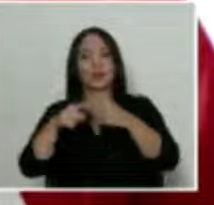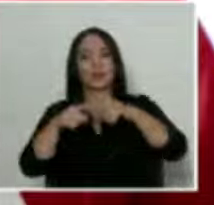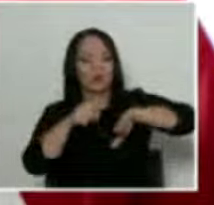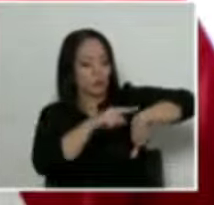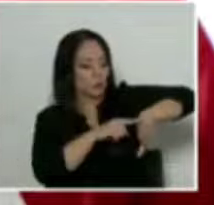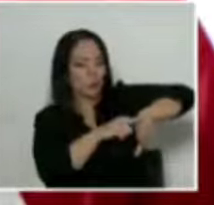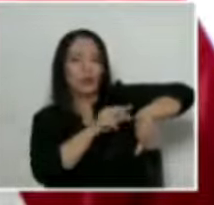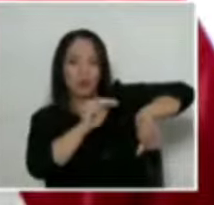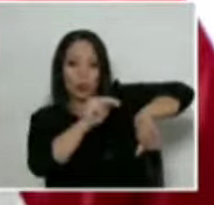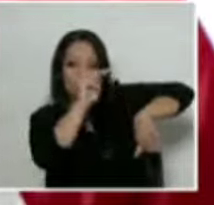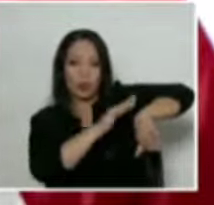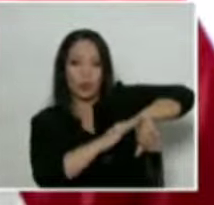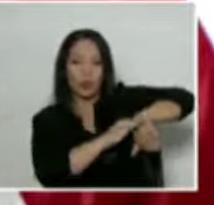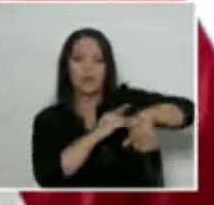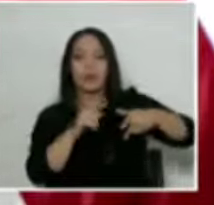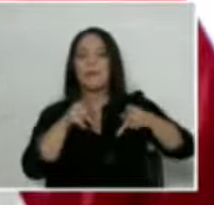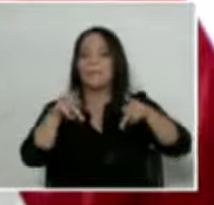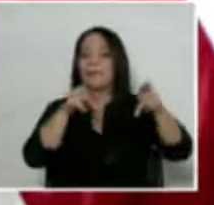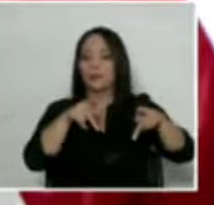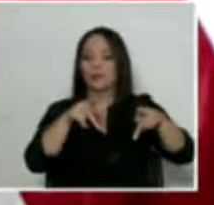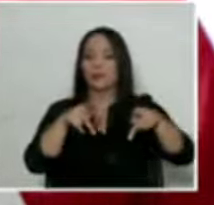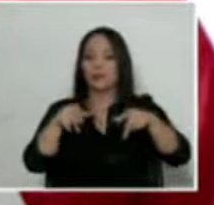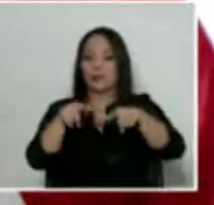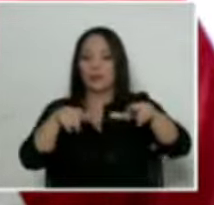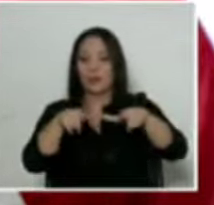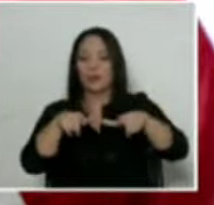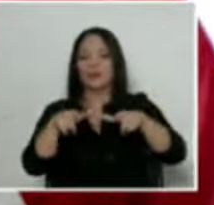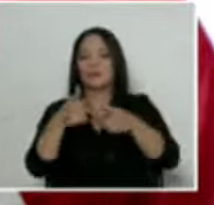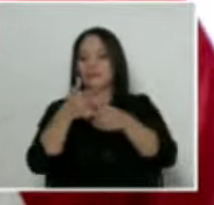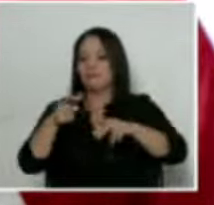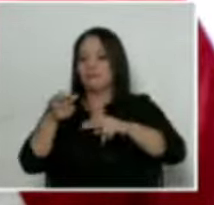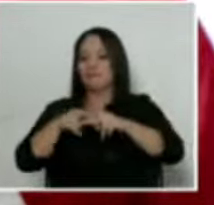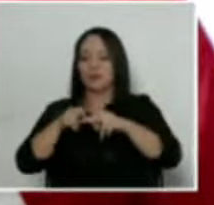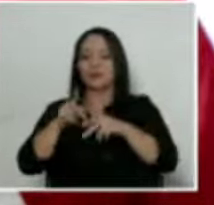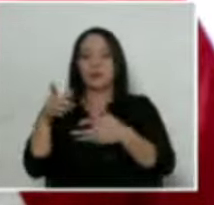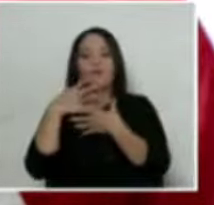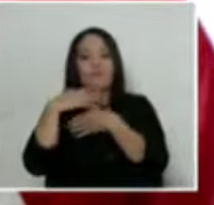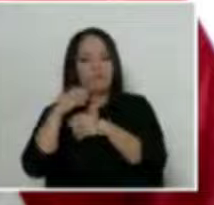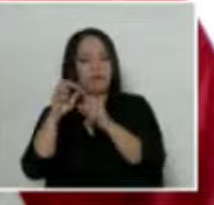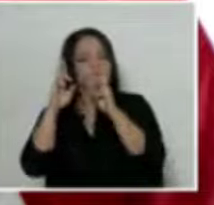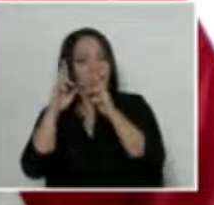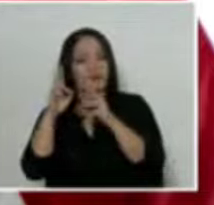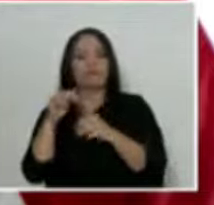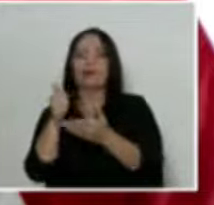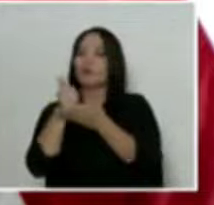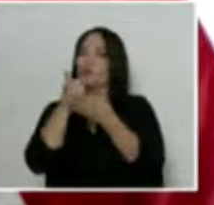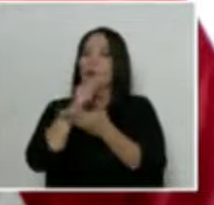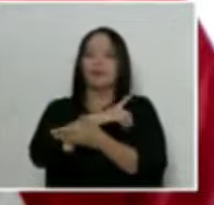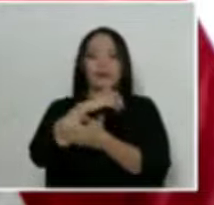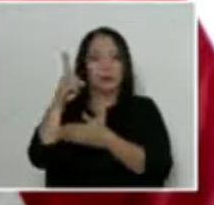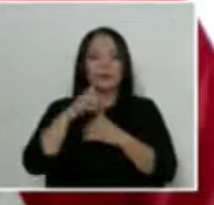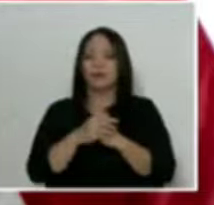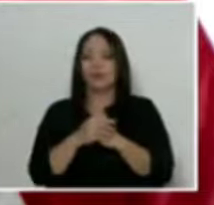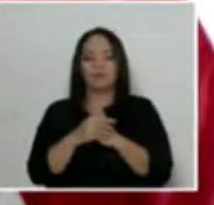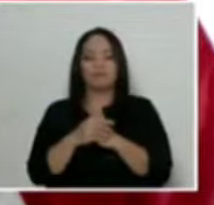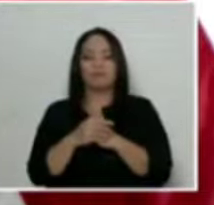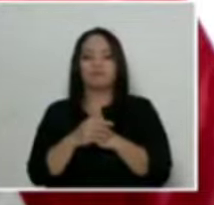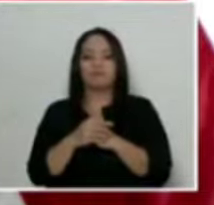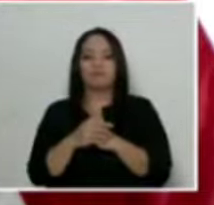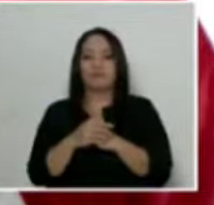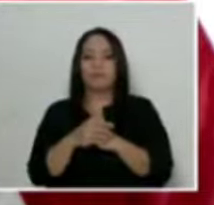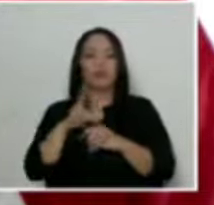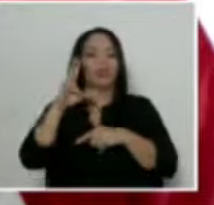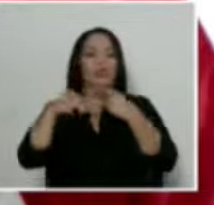gente que trabaja en zonas francas confíen que con la ayuda de Dios esto no va a causar daño